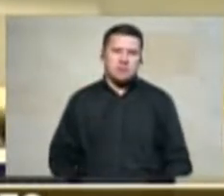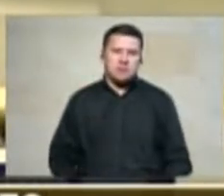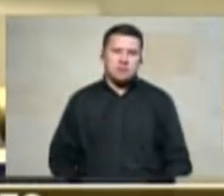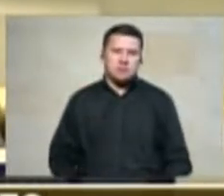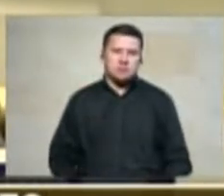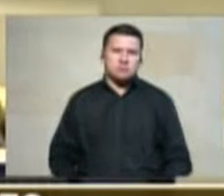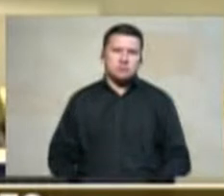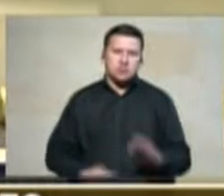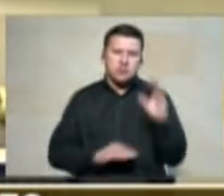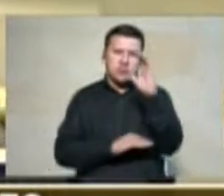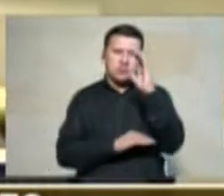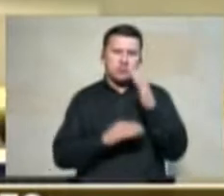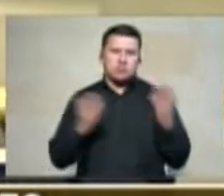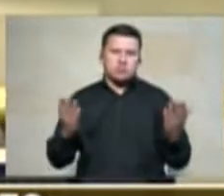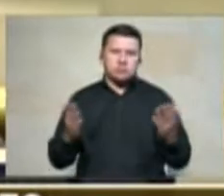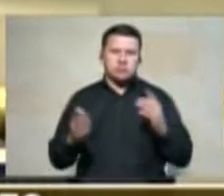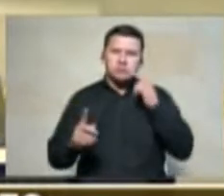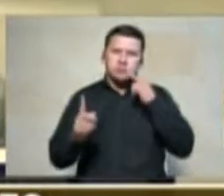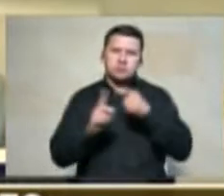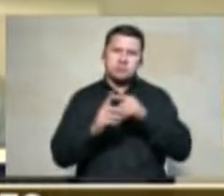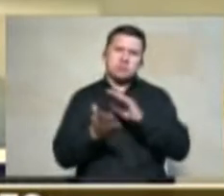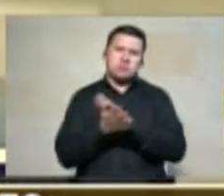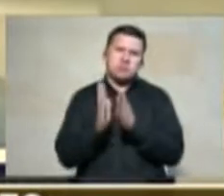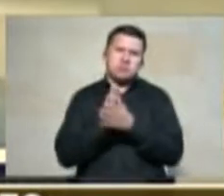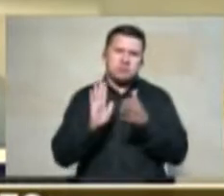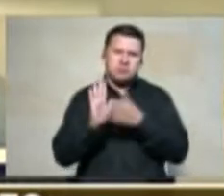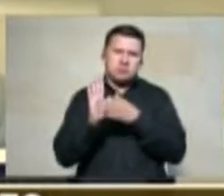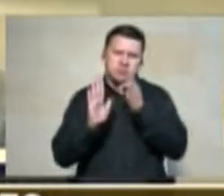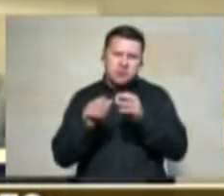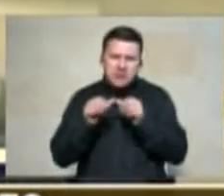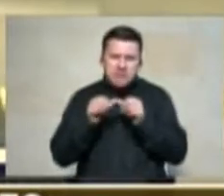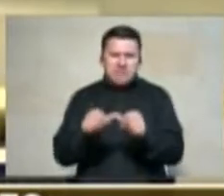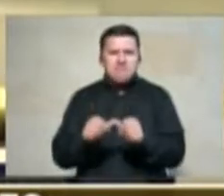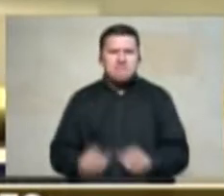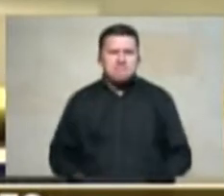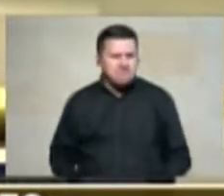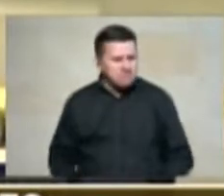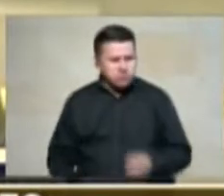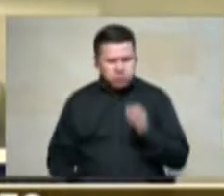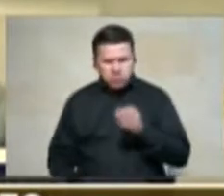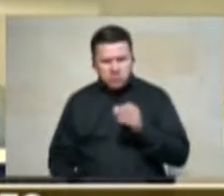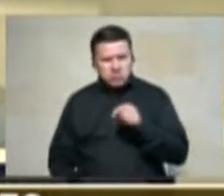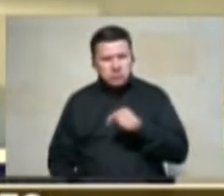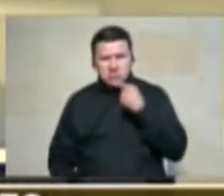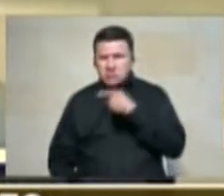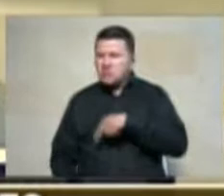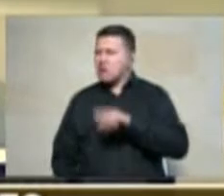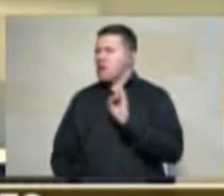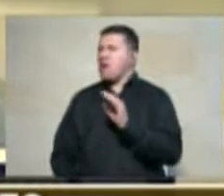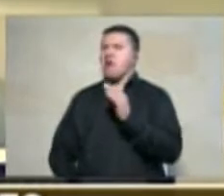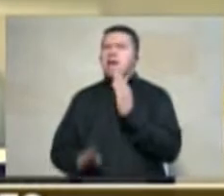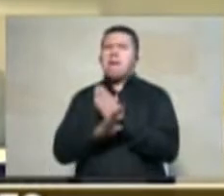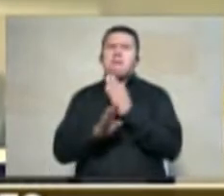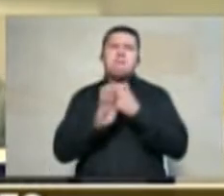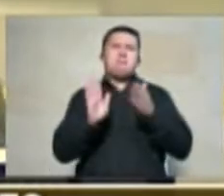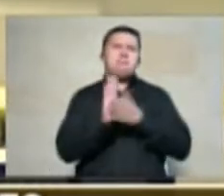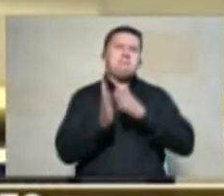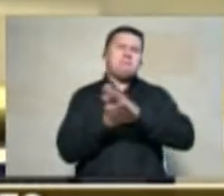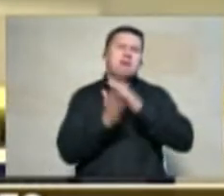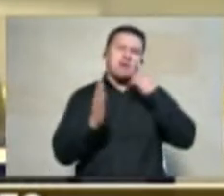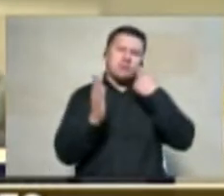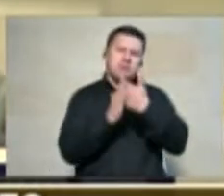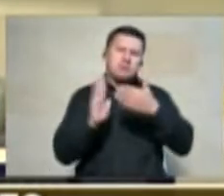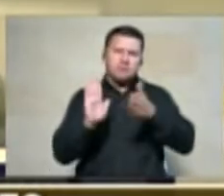paz de la que se habla permanente y sistemáticamente en este salón de la que se usa como argumento para todas las